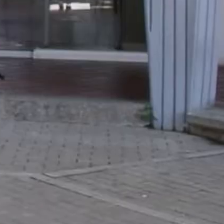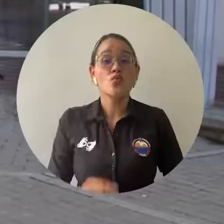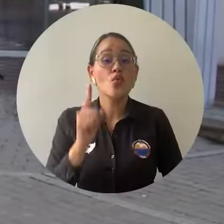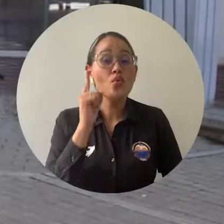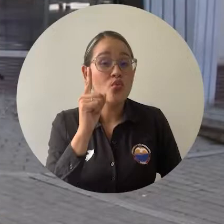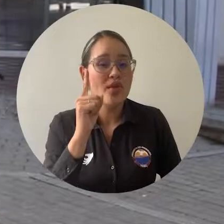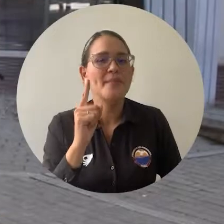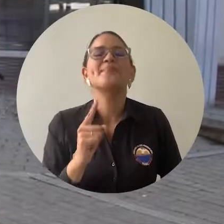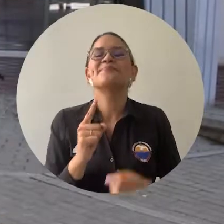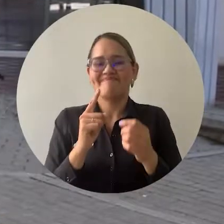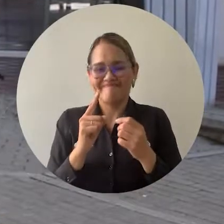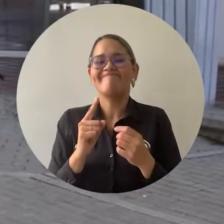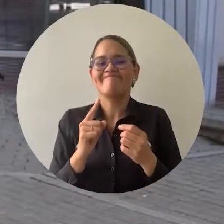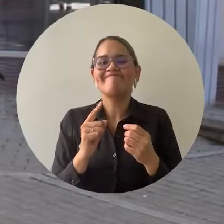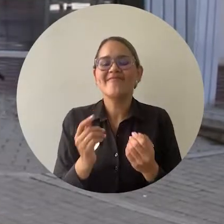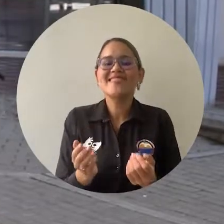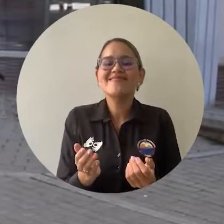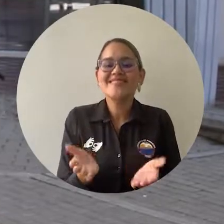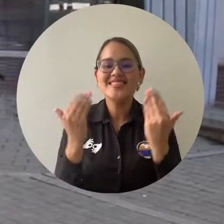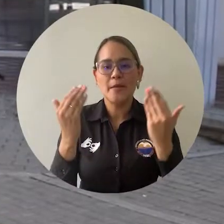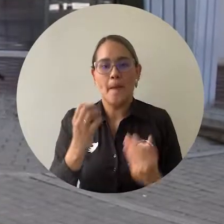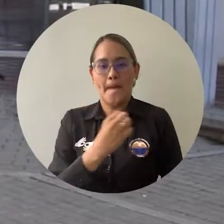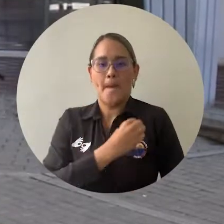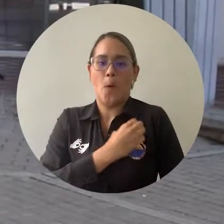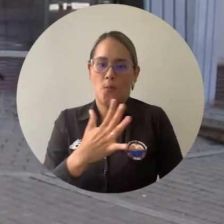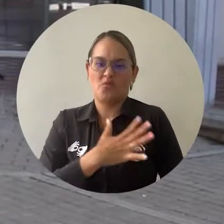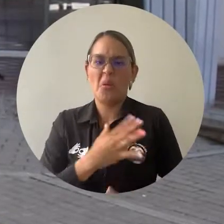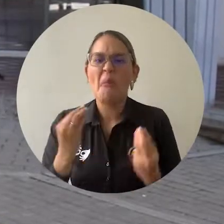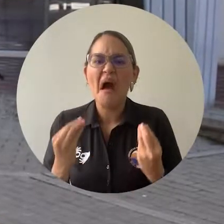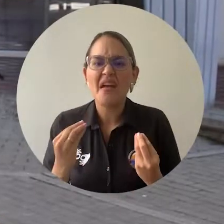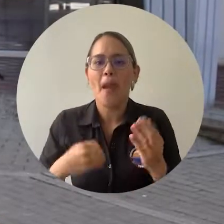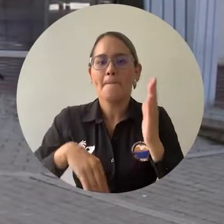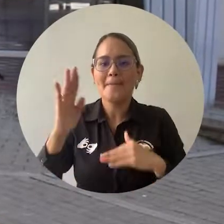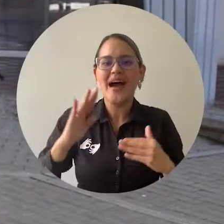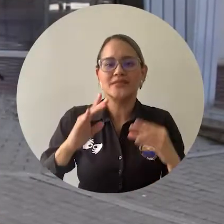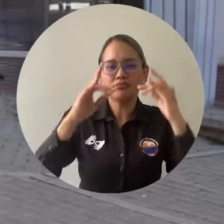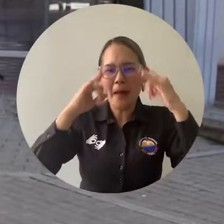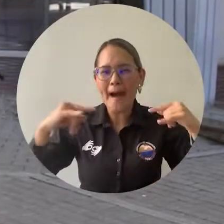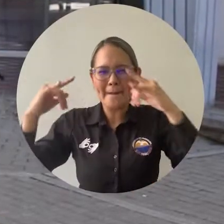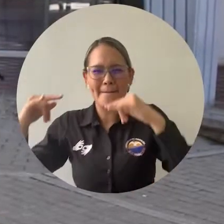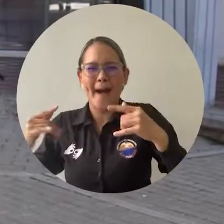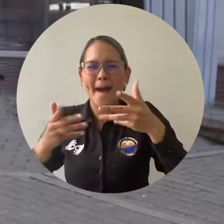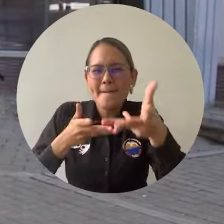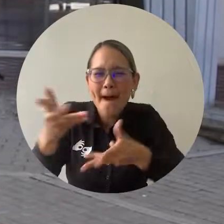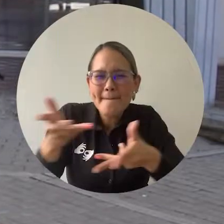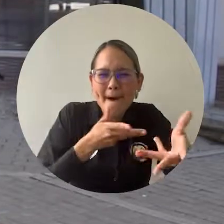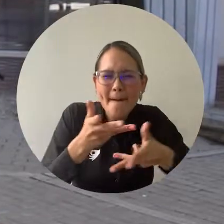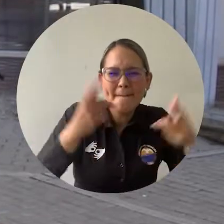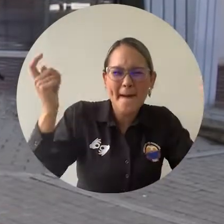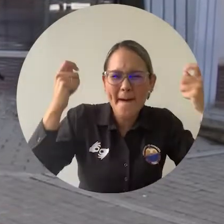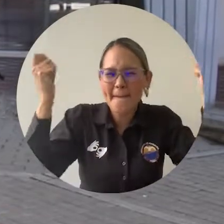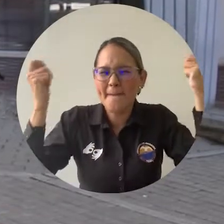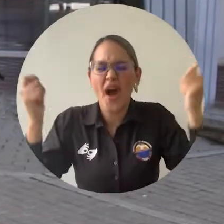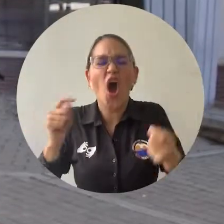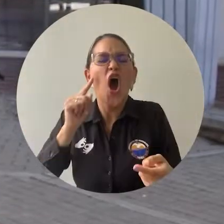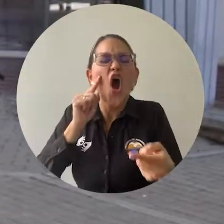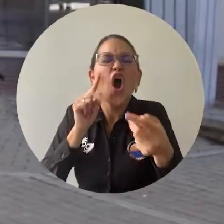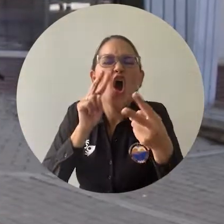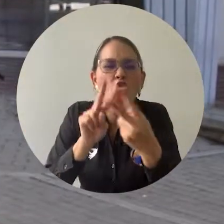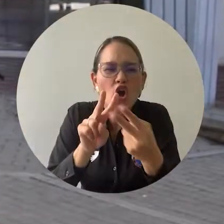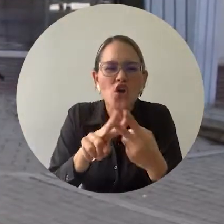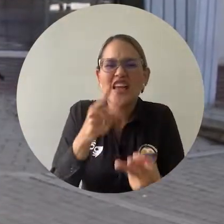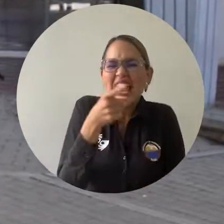Una, primero, dándole la oportunidad a través de una feria universitaria conocer los programas académicos, cada uno de sus